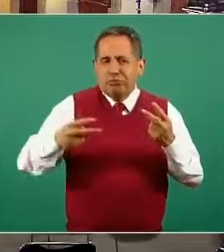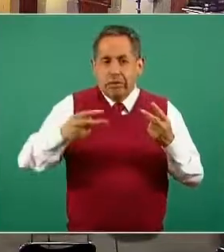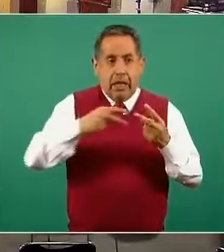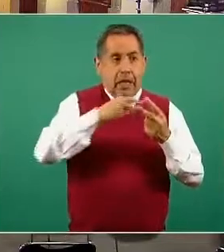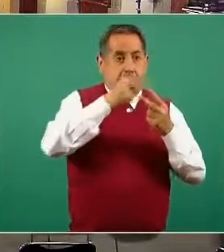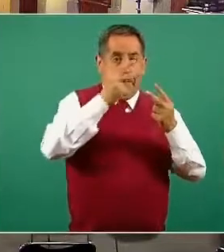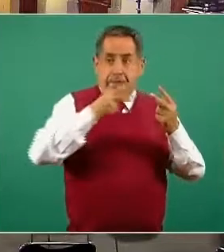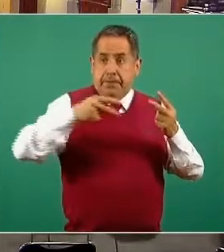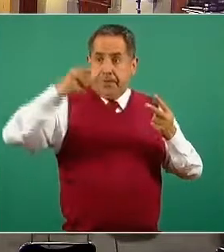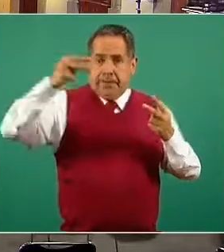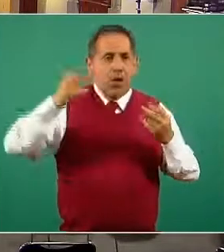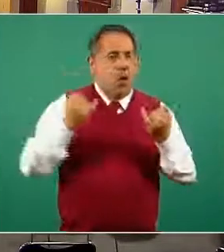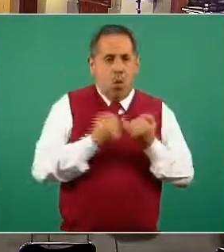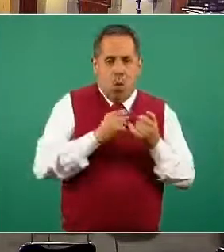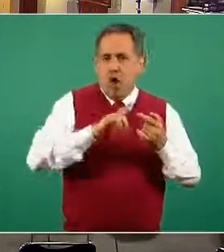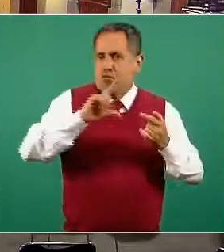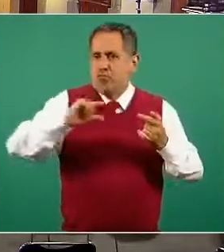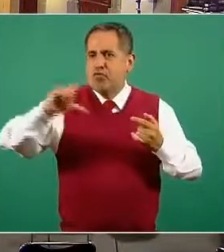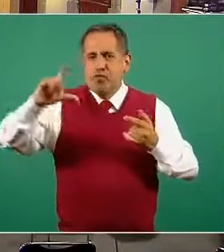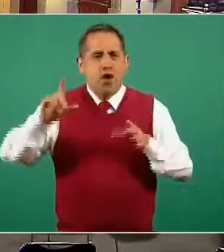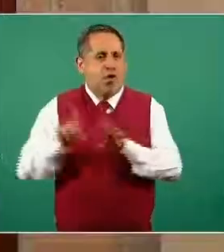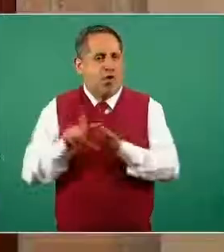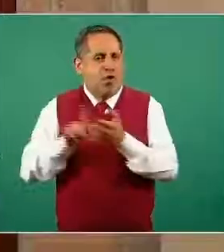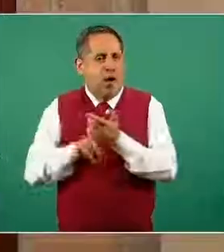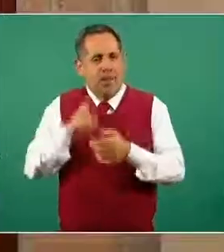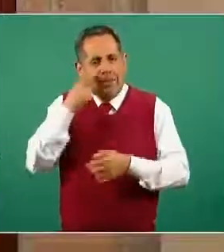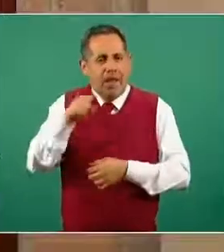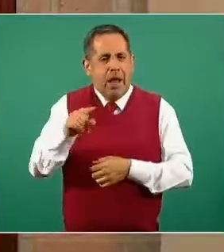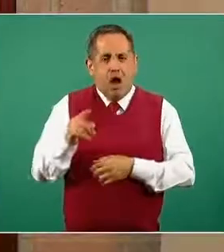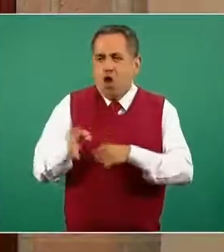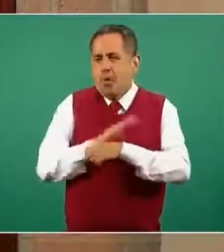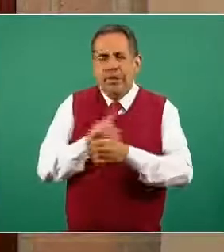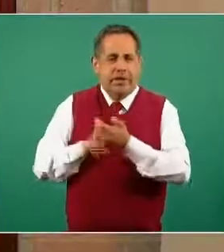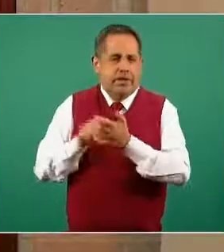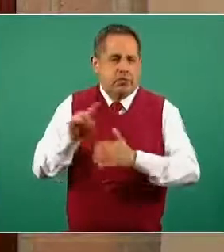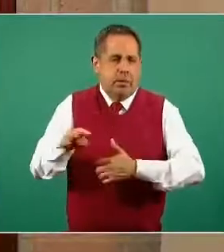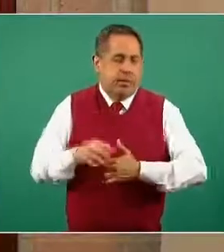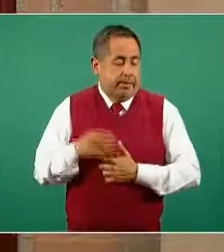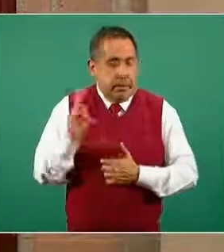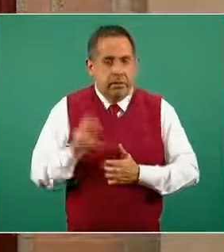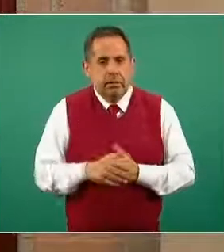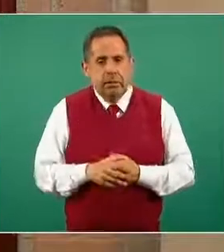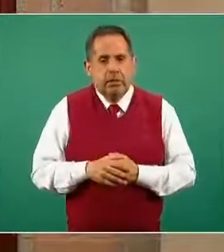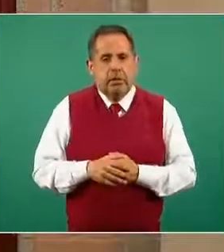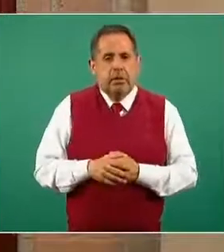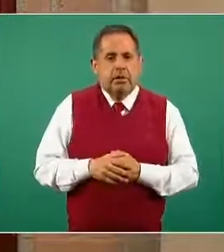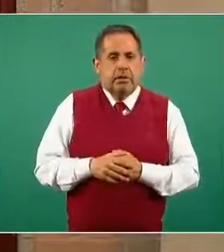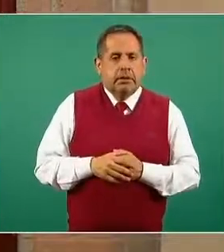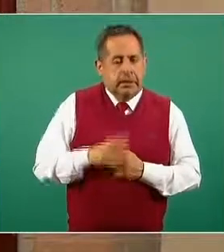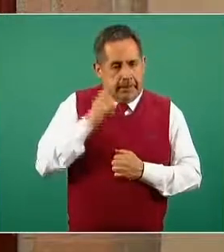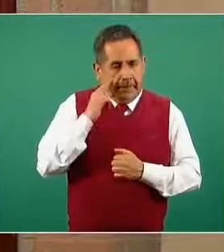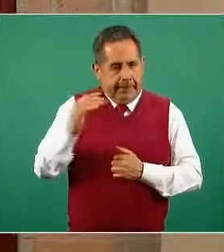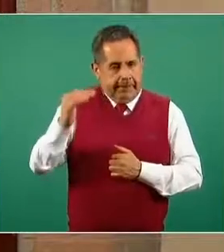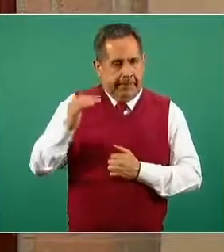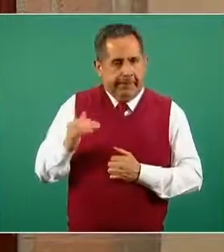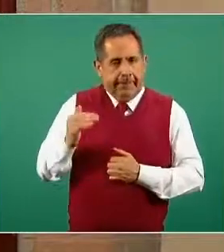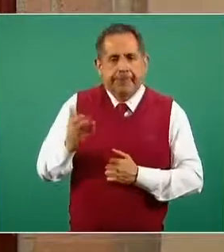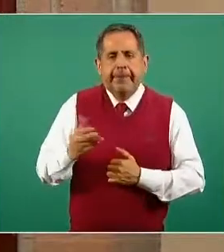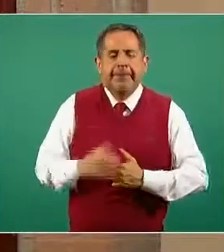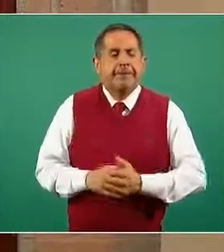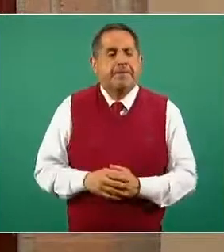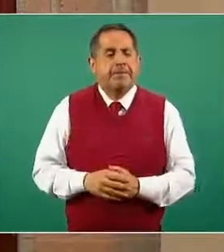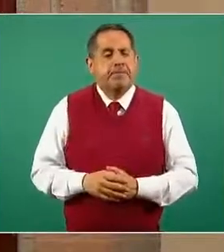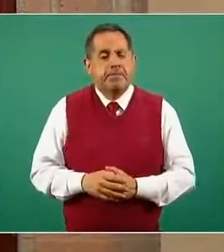digamos, de la población general de COVID-19. Sin embargo, y si nos permiten la siguiente diapositiva,